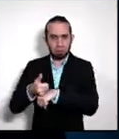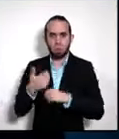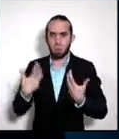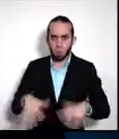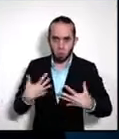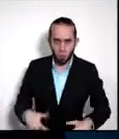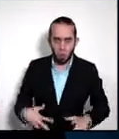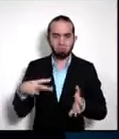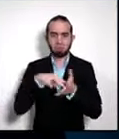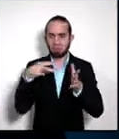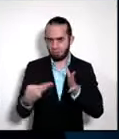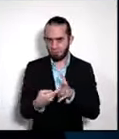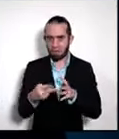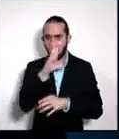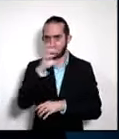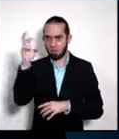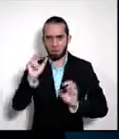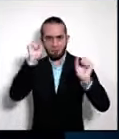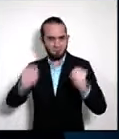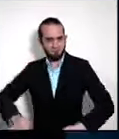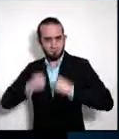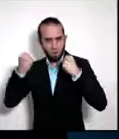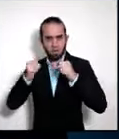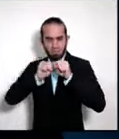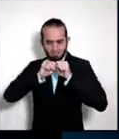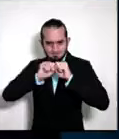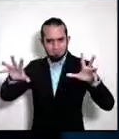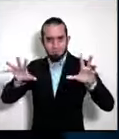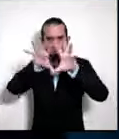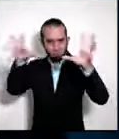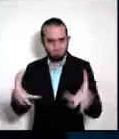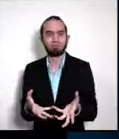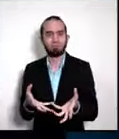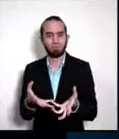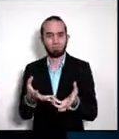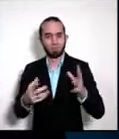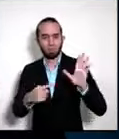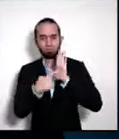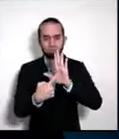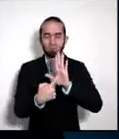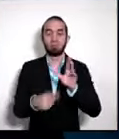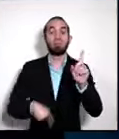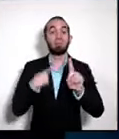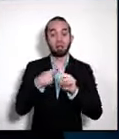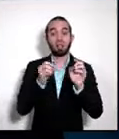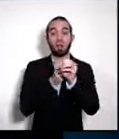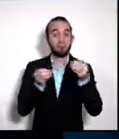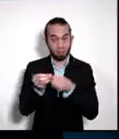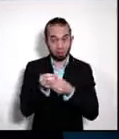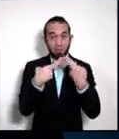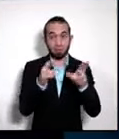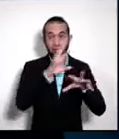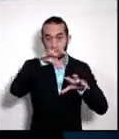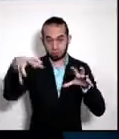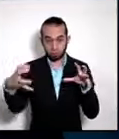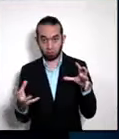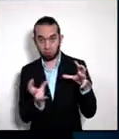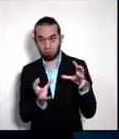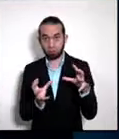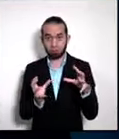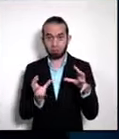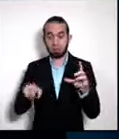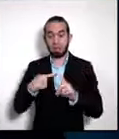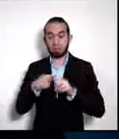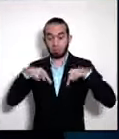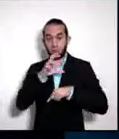será el músculo de Costa Rica en el mundo, junto a las oficinas regionales que tenemos en